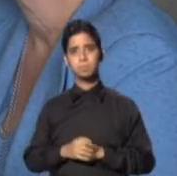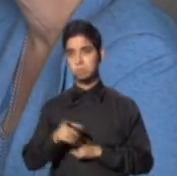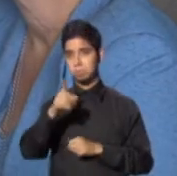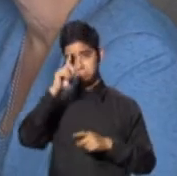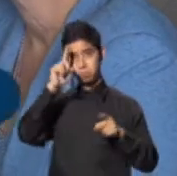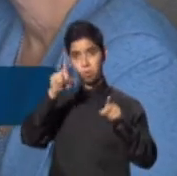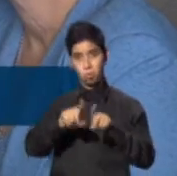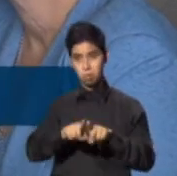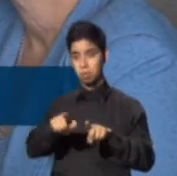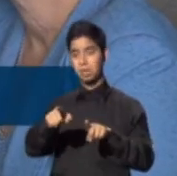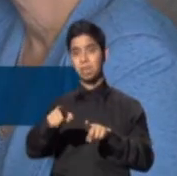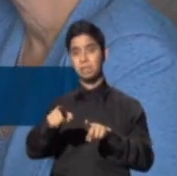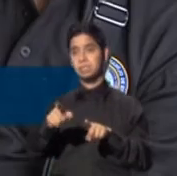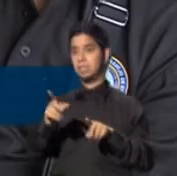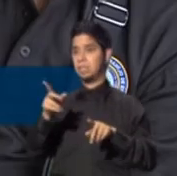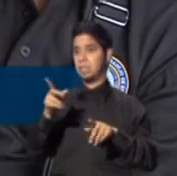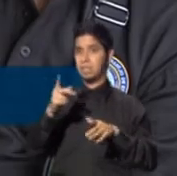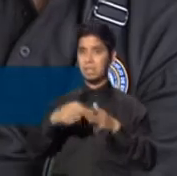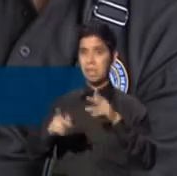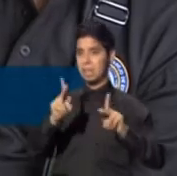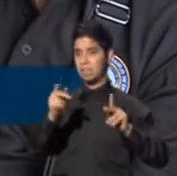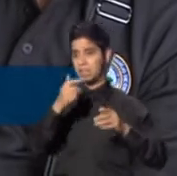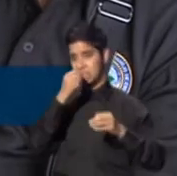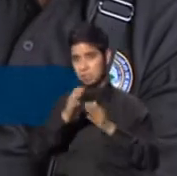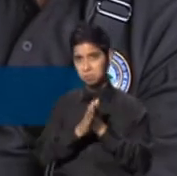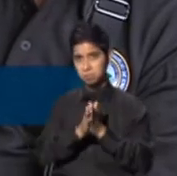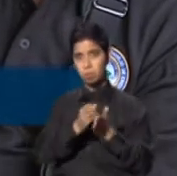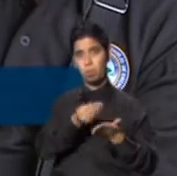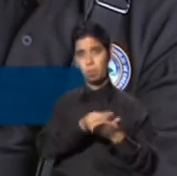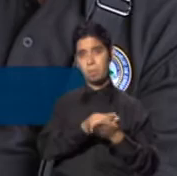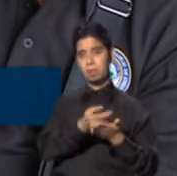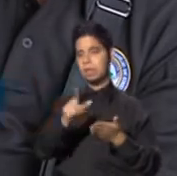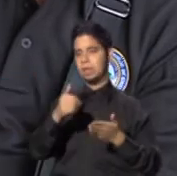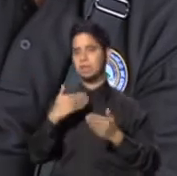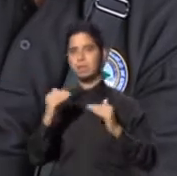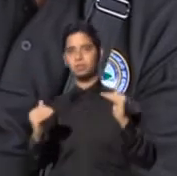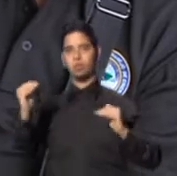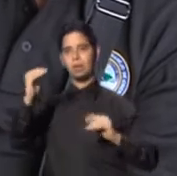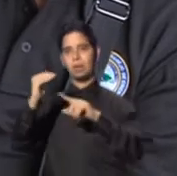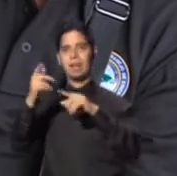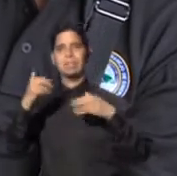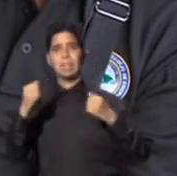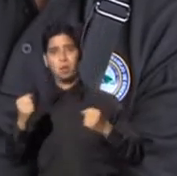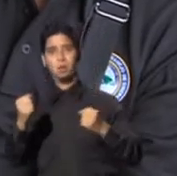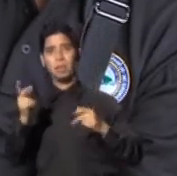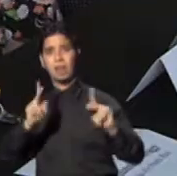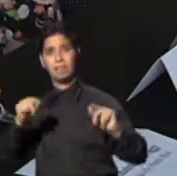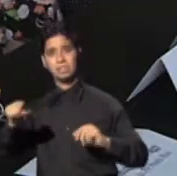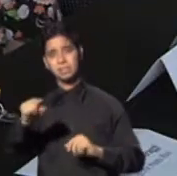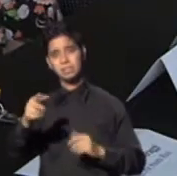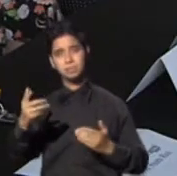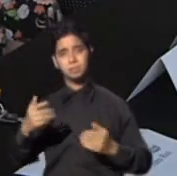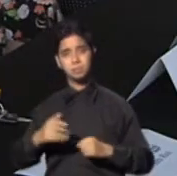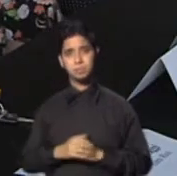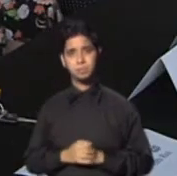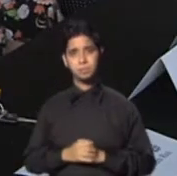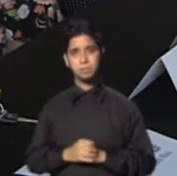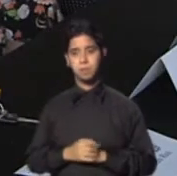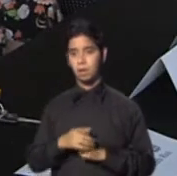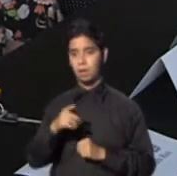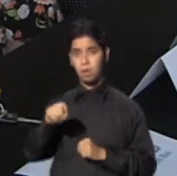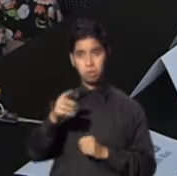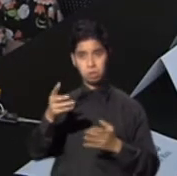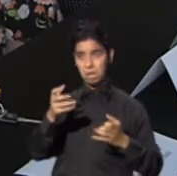económicos prevalecen sobre la salud de los ciudadanos y las consecuencias ambientales. Se mostraron dispuestos a dialogar con el gobernador y